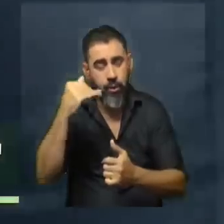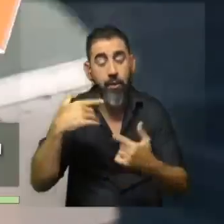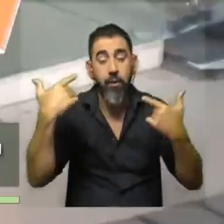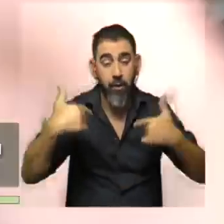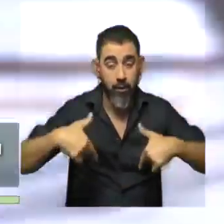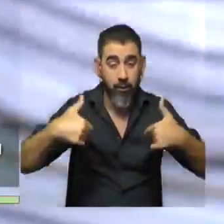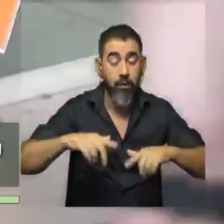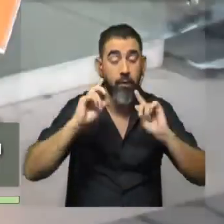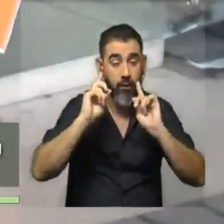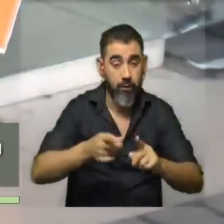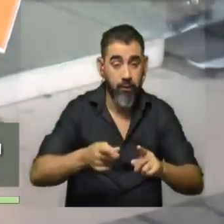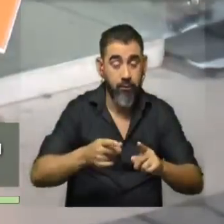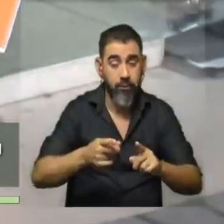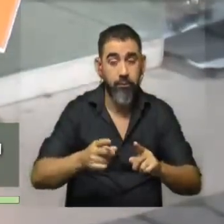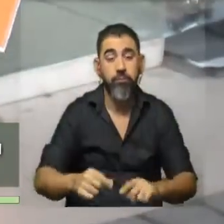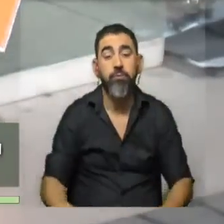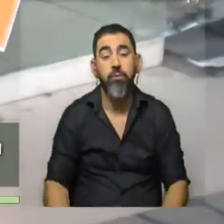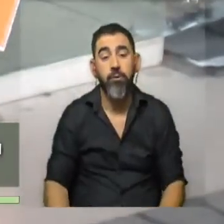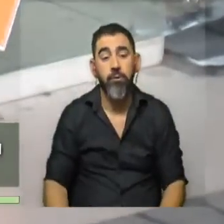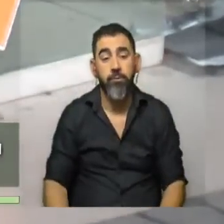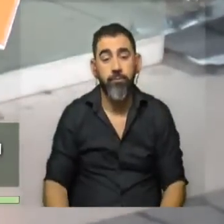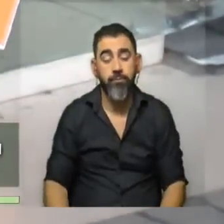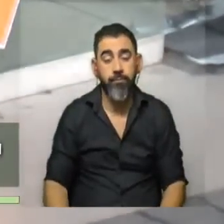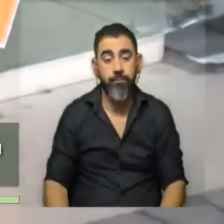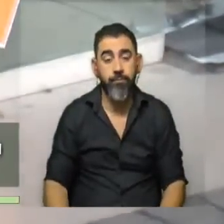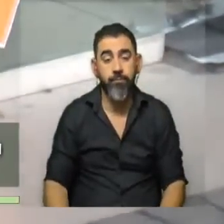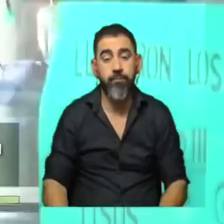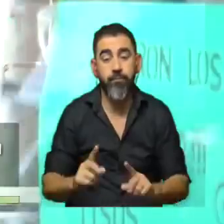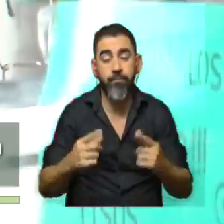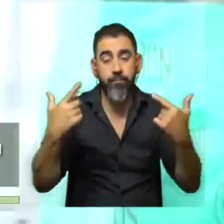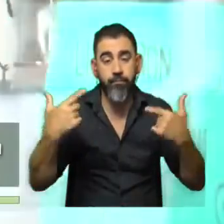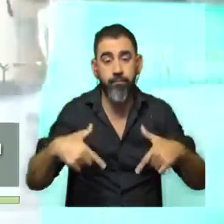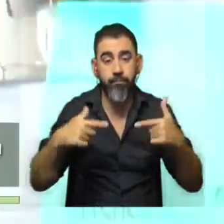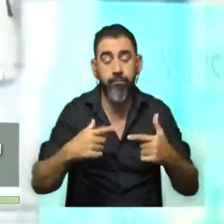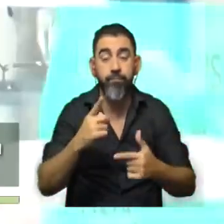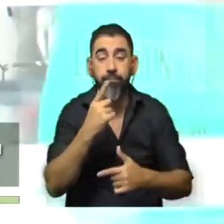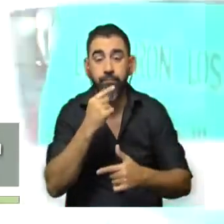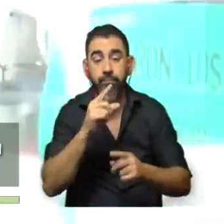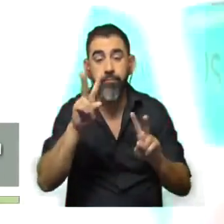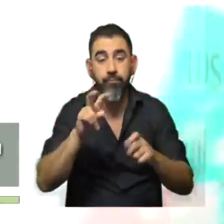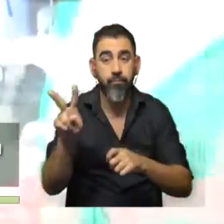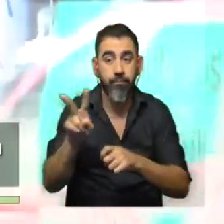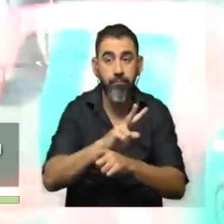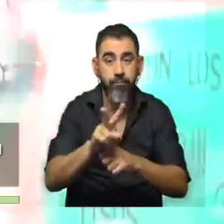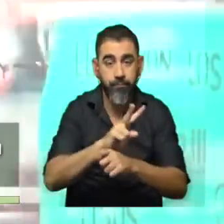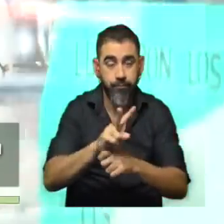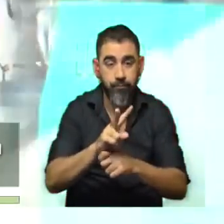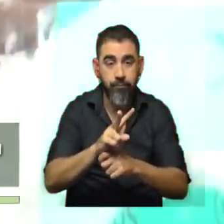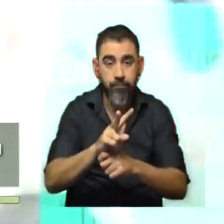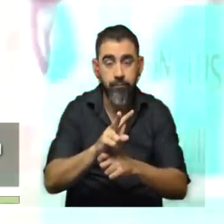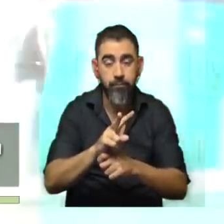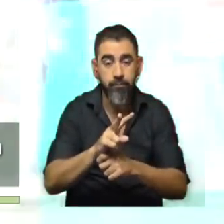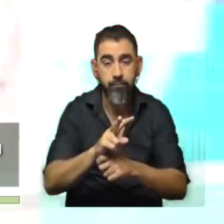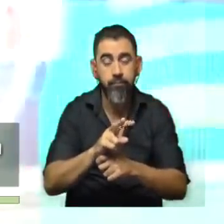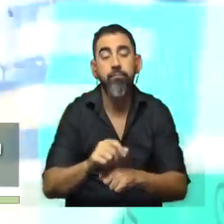intendencia, eh, bueno, con, con el Ministerio del Interior por la Seguridad para, para estar siempre,